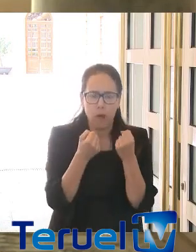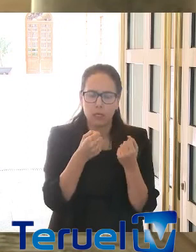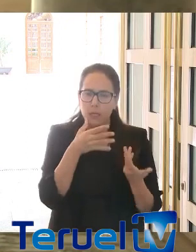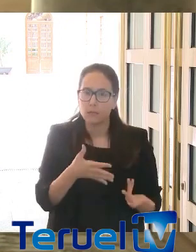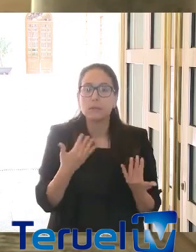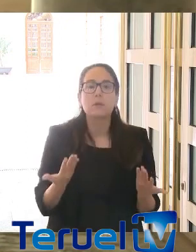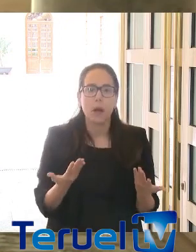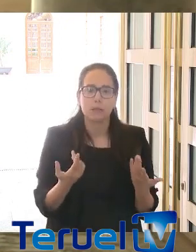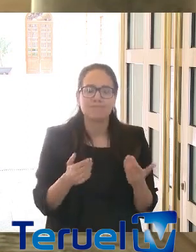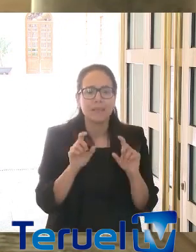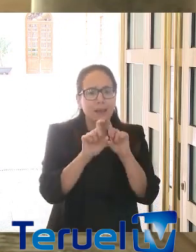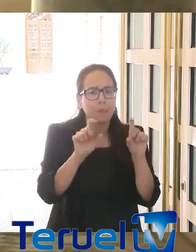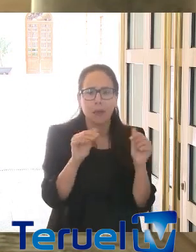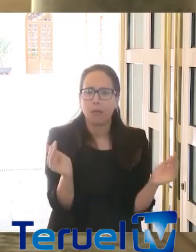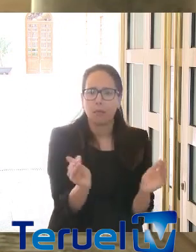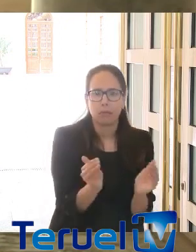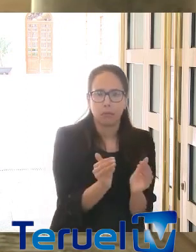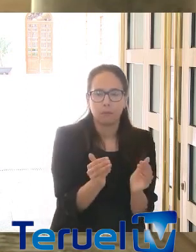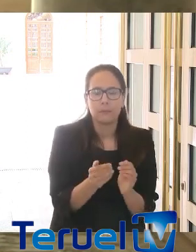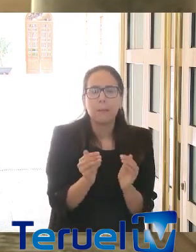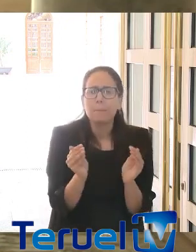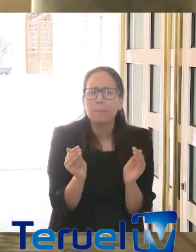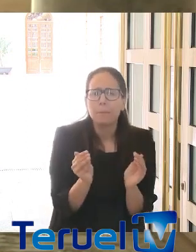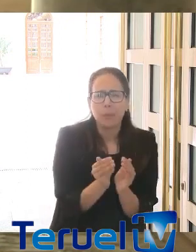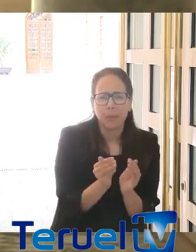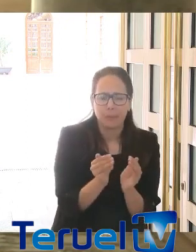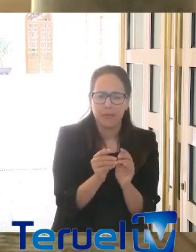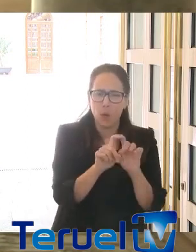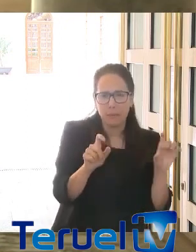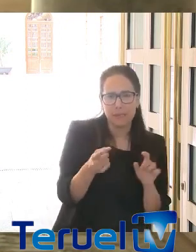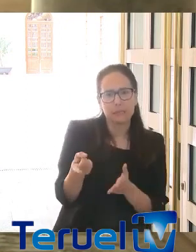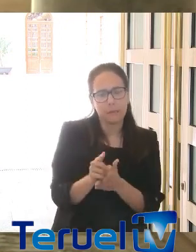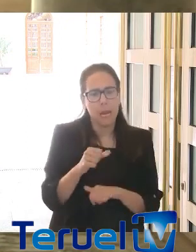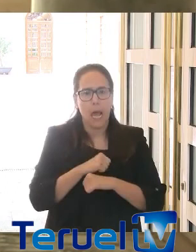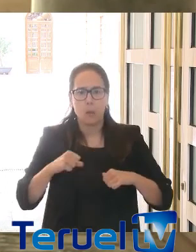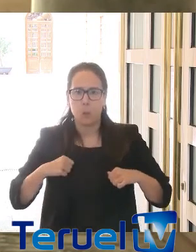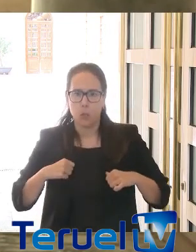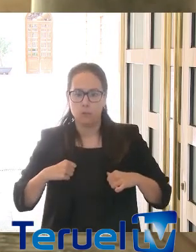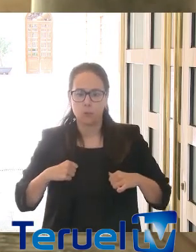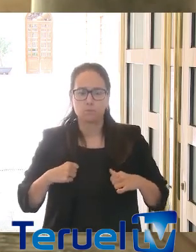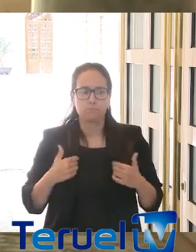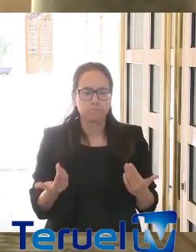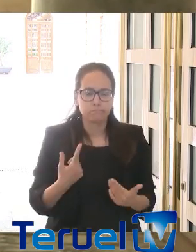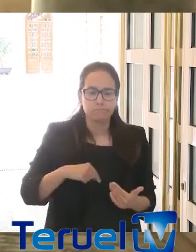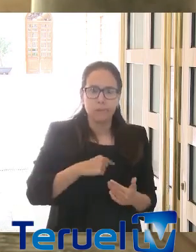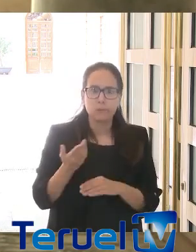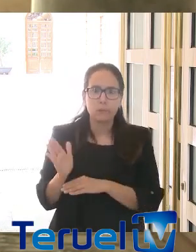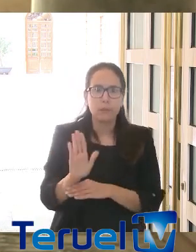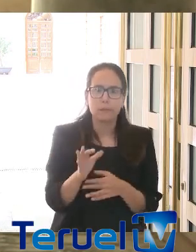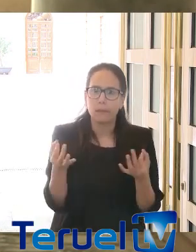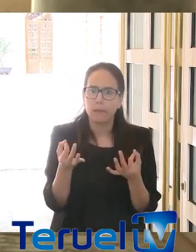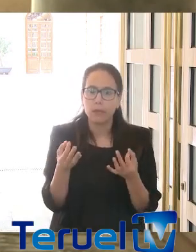que es el de las pequeñas empresas, las microempresas y los autónomos. Ante ello, hemos planteado